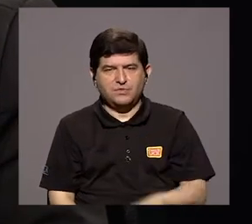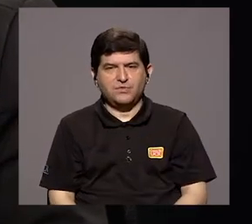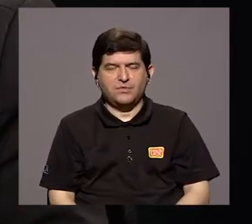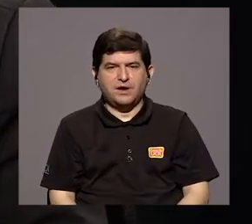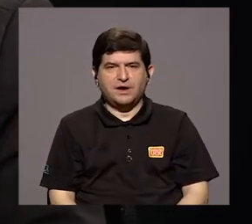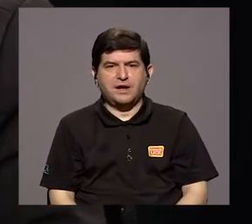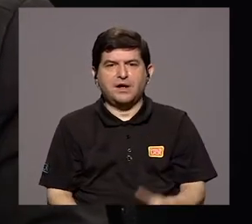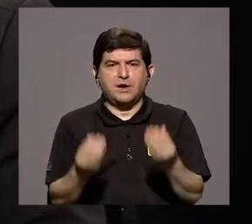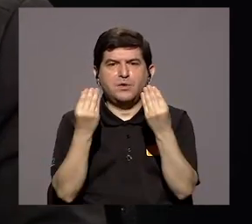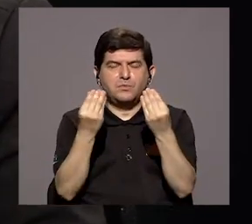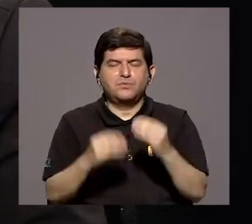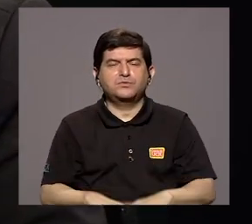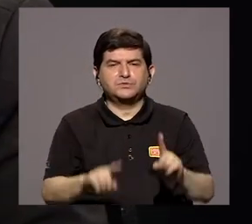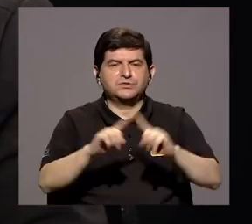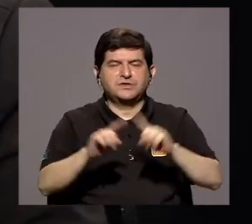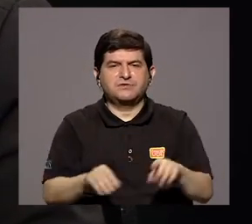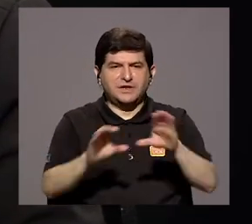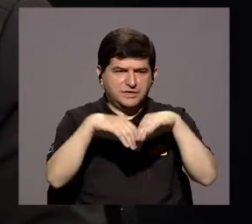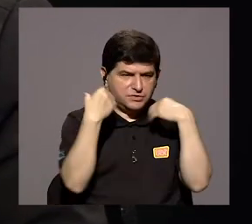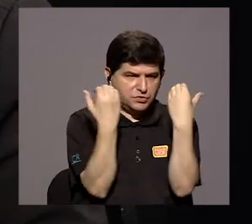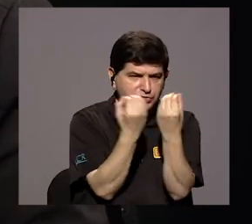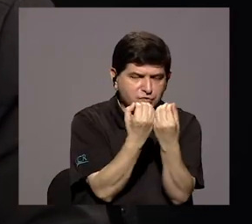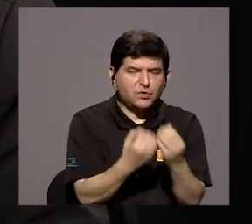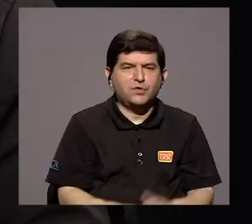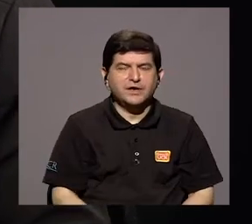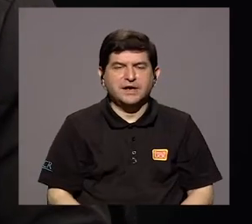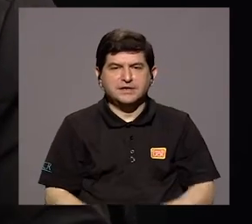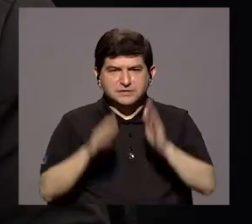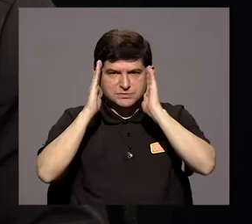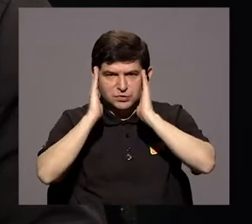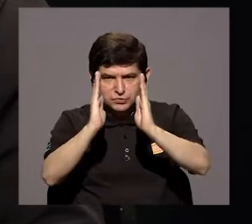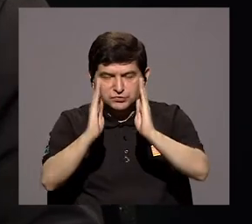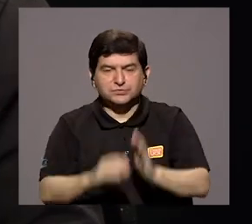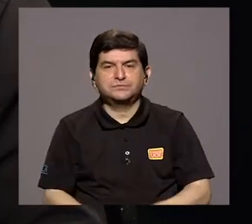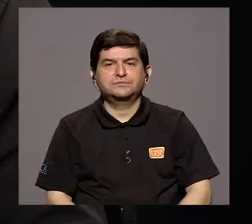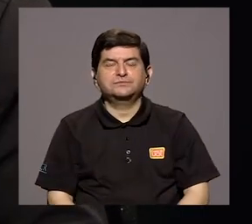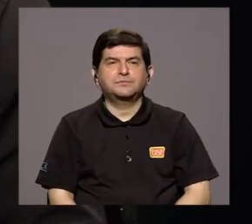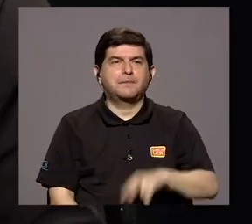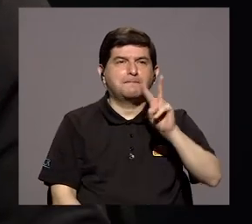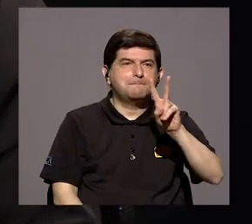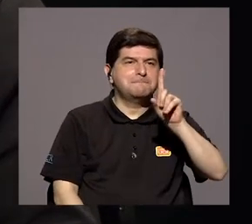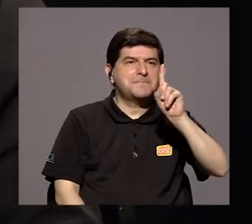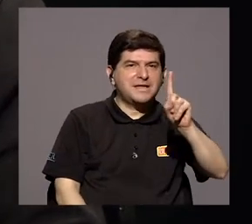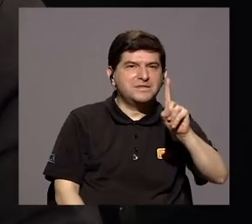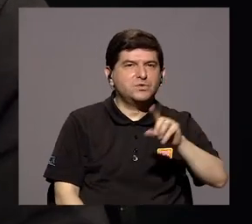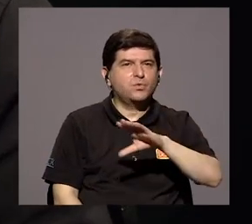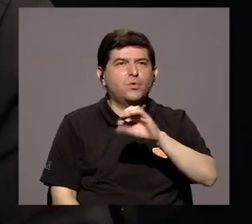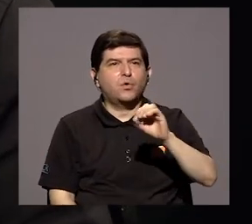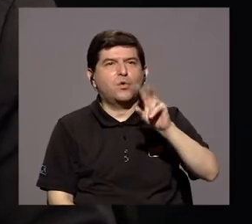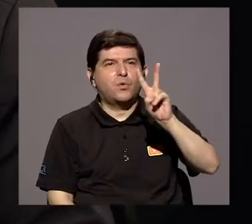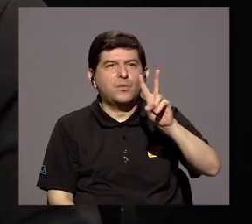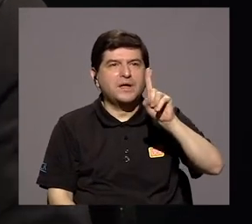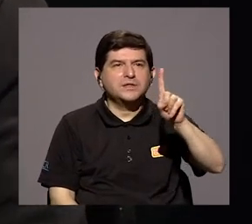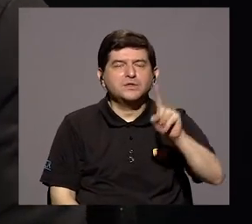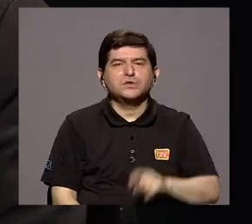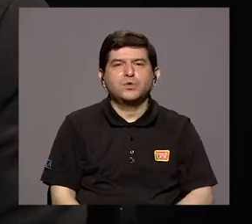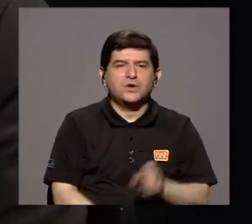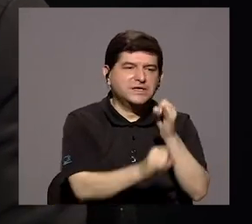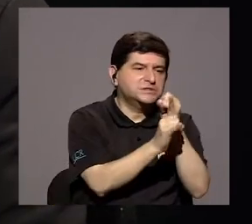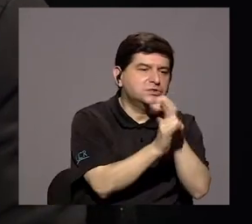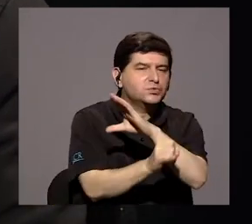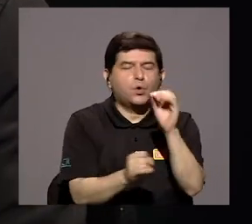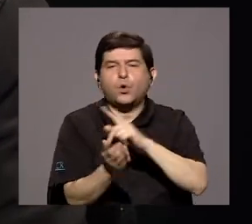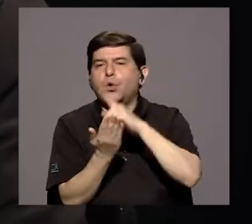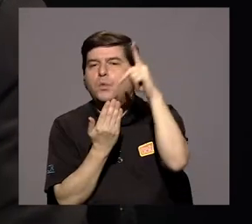muchos órganos desconcentrados. Así es. Tenemos alrededor, somos 21 instituciones o 21 programas presupuestarios contando los órganos